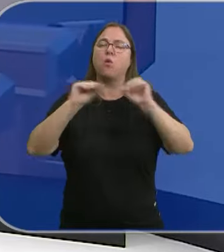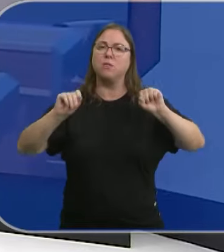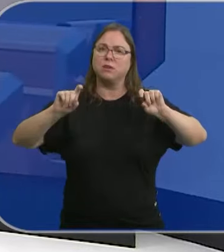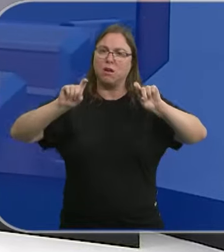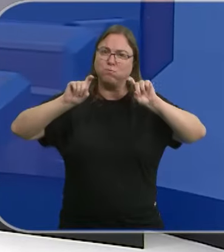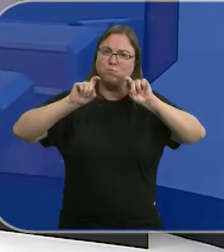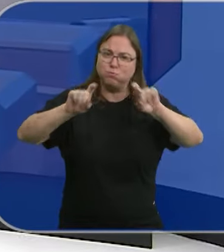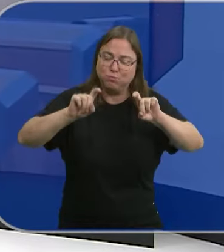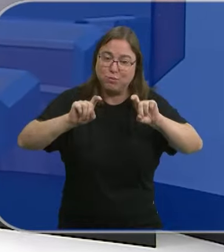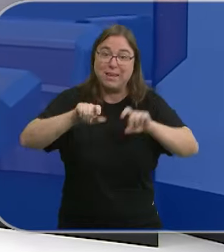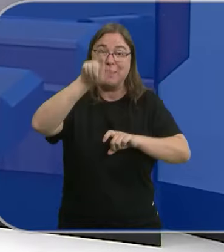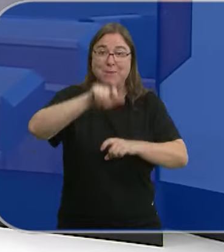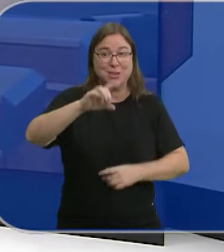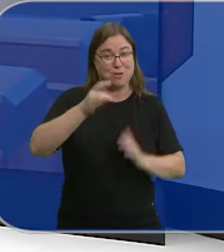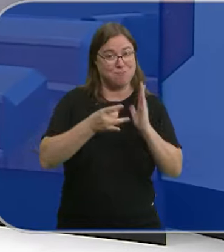Rubén Hernández.